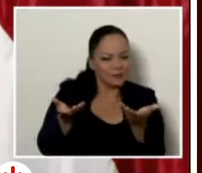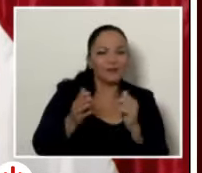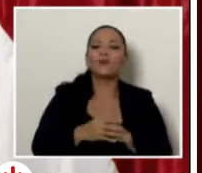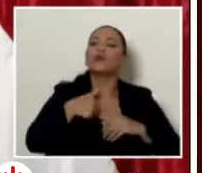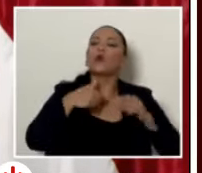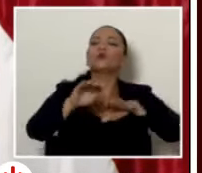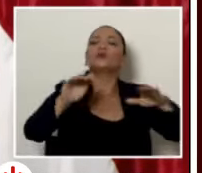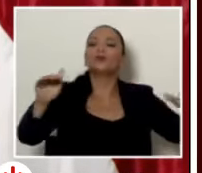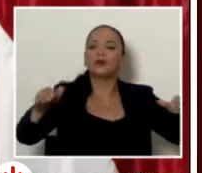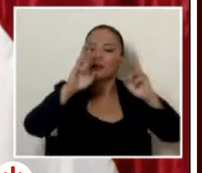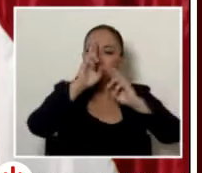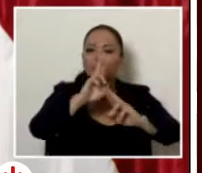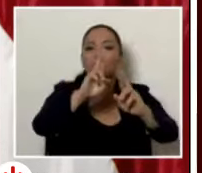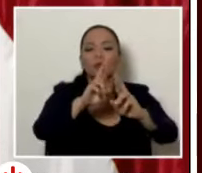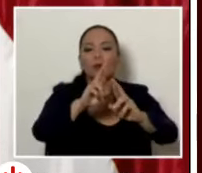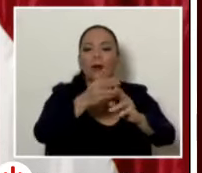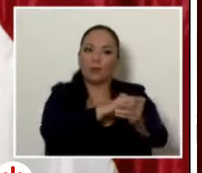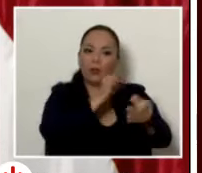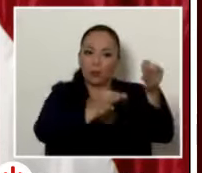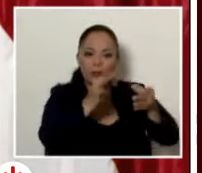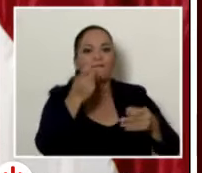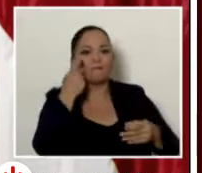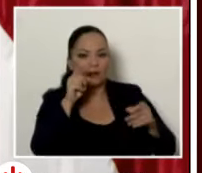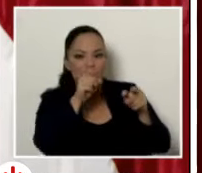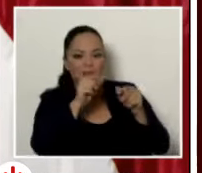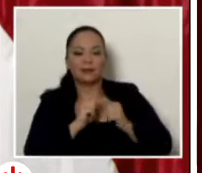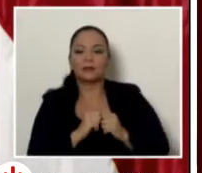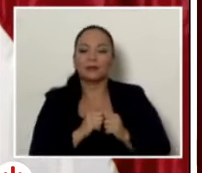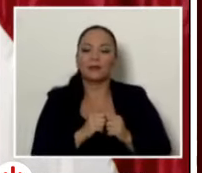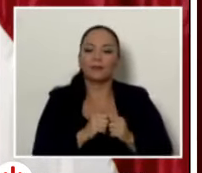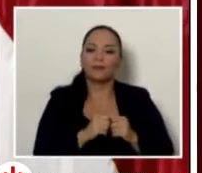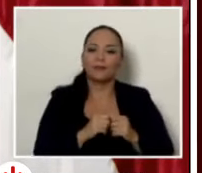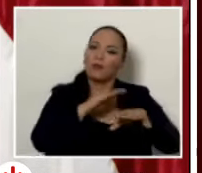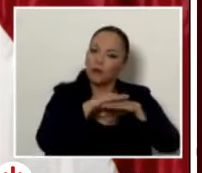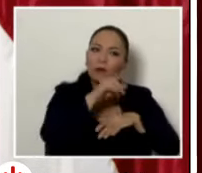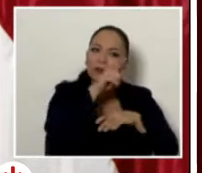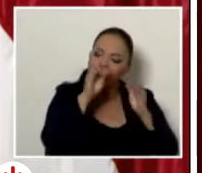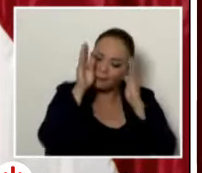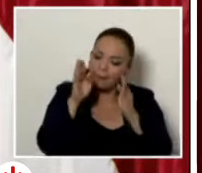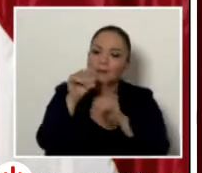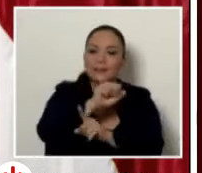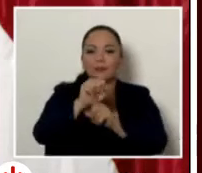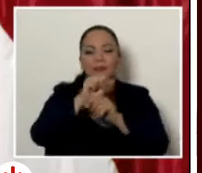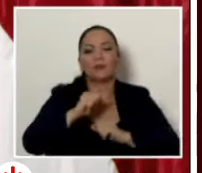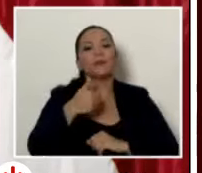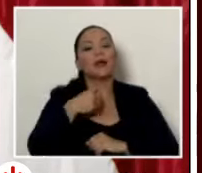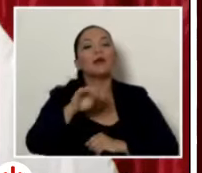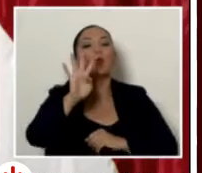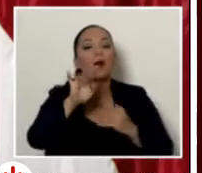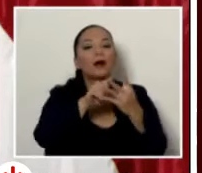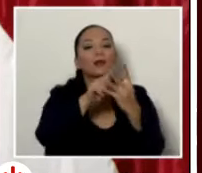respetuoso a la fiscalía de la república para que se fije en este caso hay cuatro denunciados